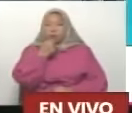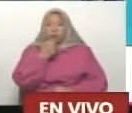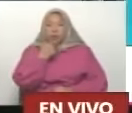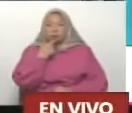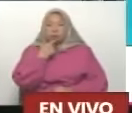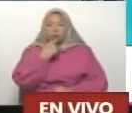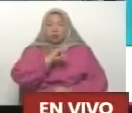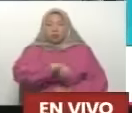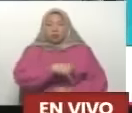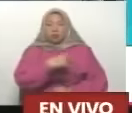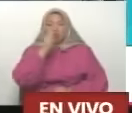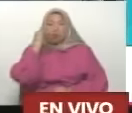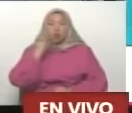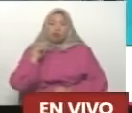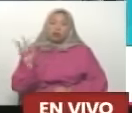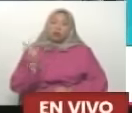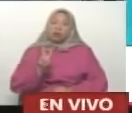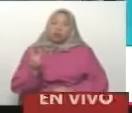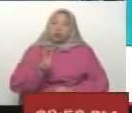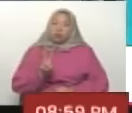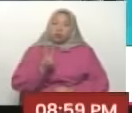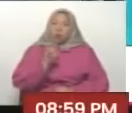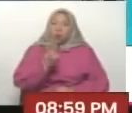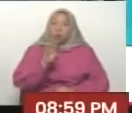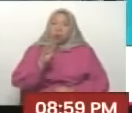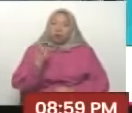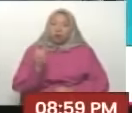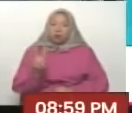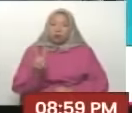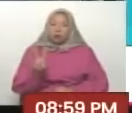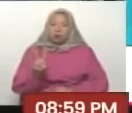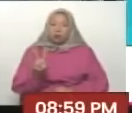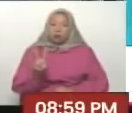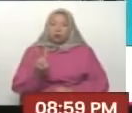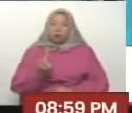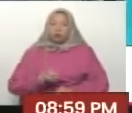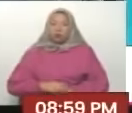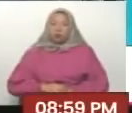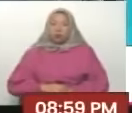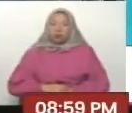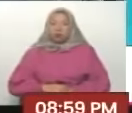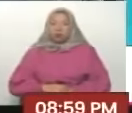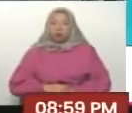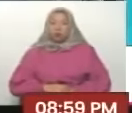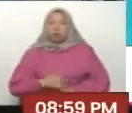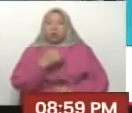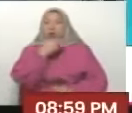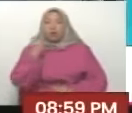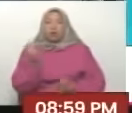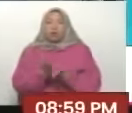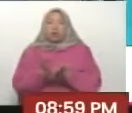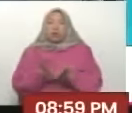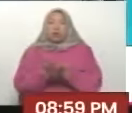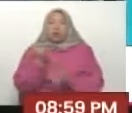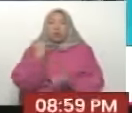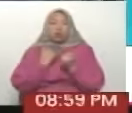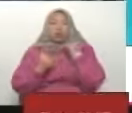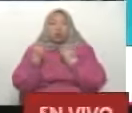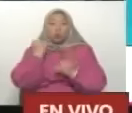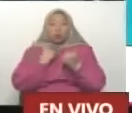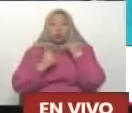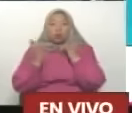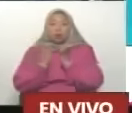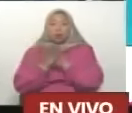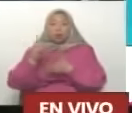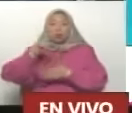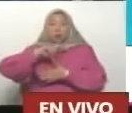La Universidad Bolivariana de Venezuela tiene, y Samar, la mejor escuela de idiomas de